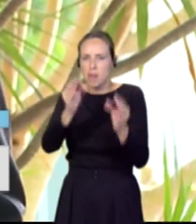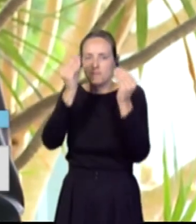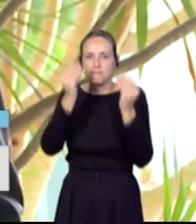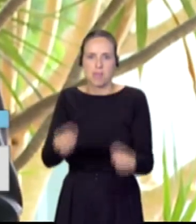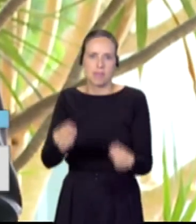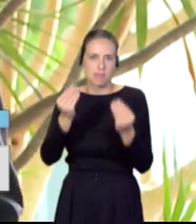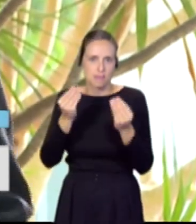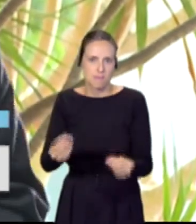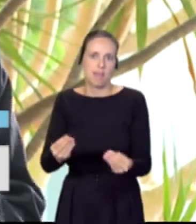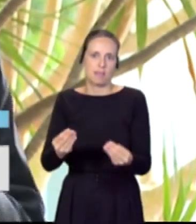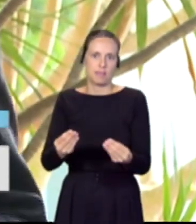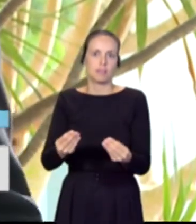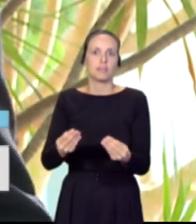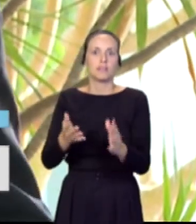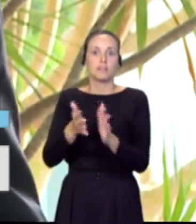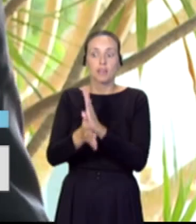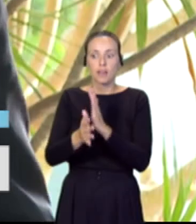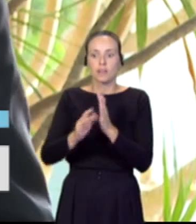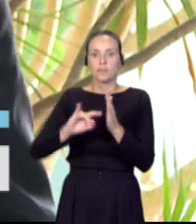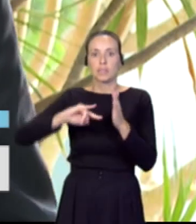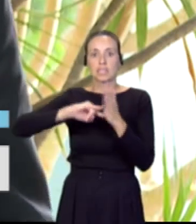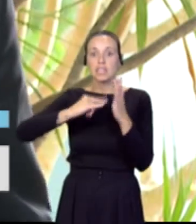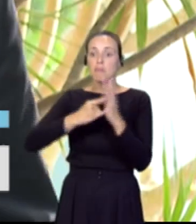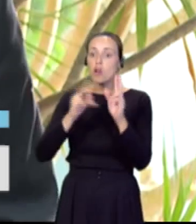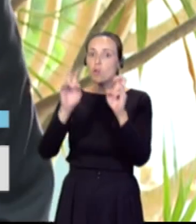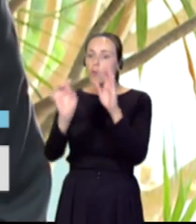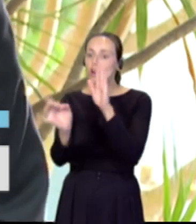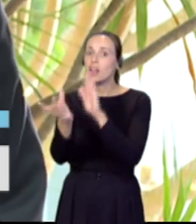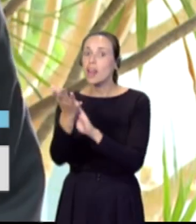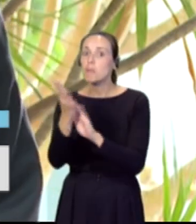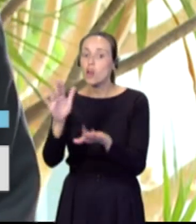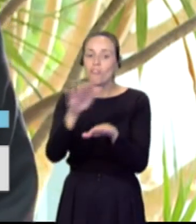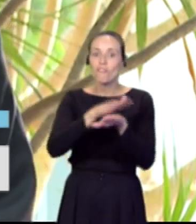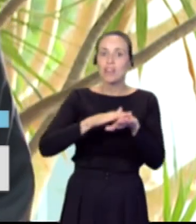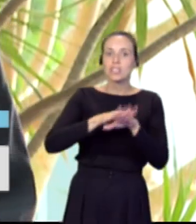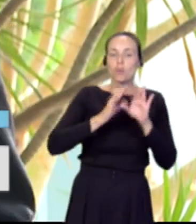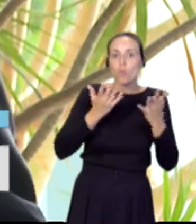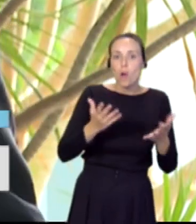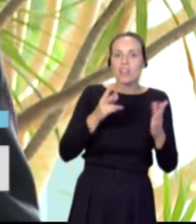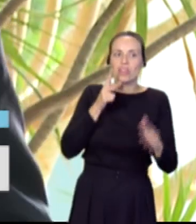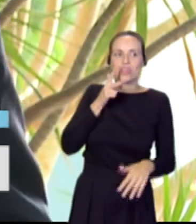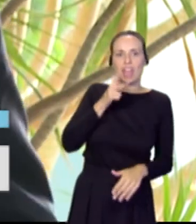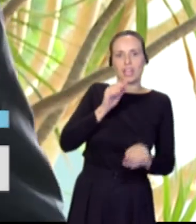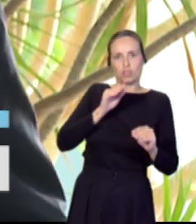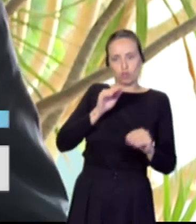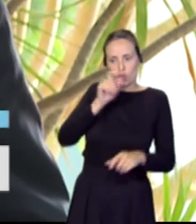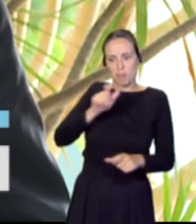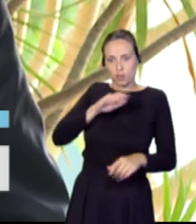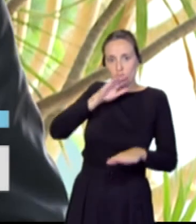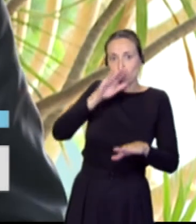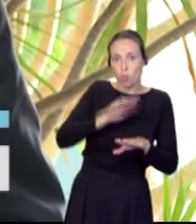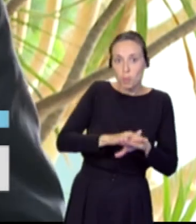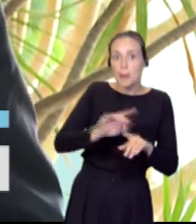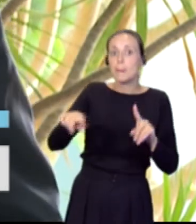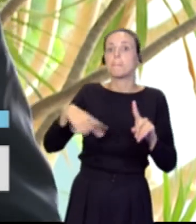nuevo sistema basado en el derecho y que solucione muchos de los problemas que tuvimos que